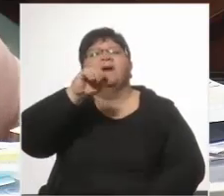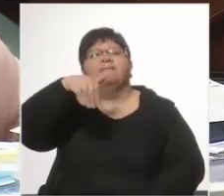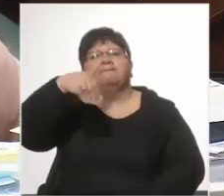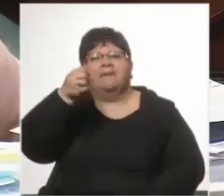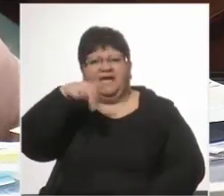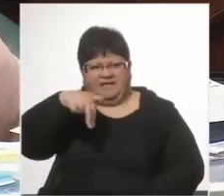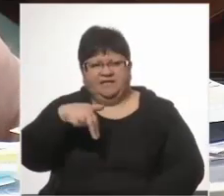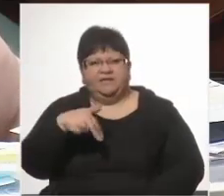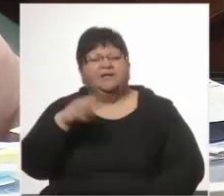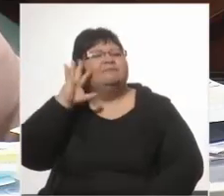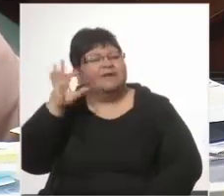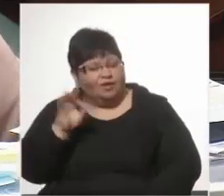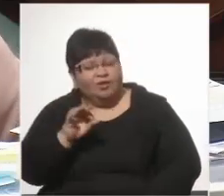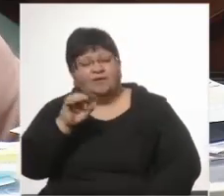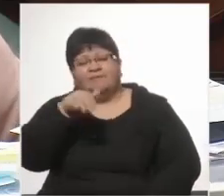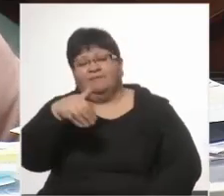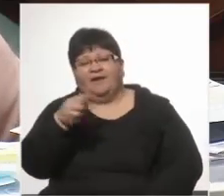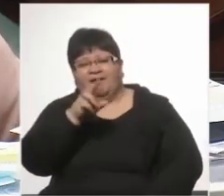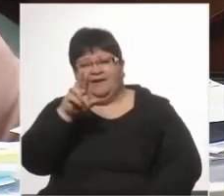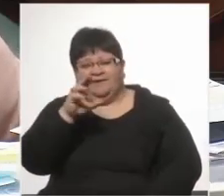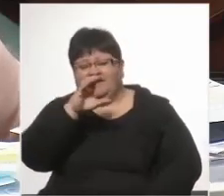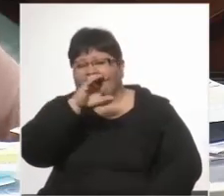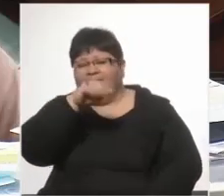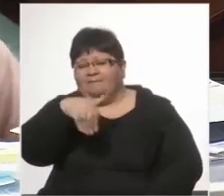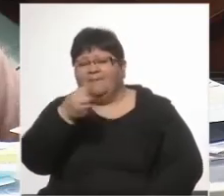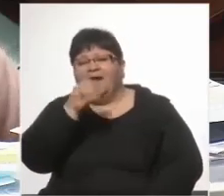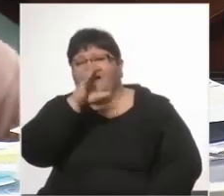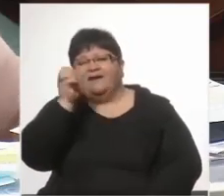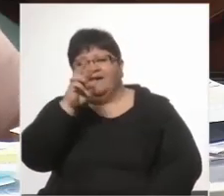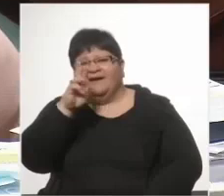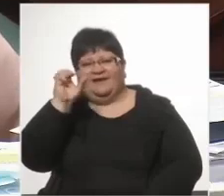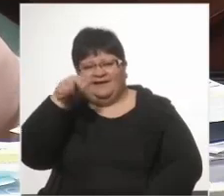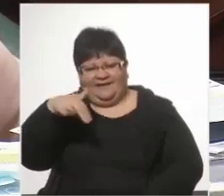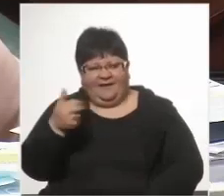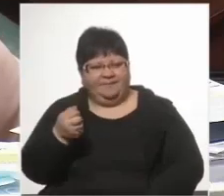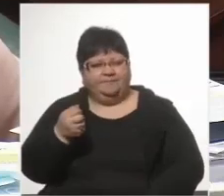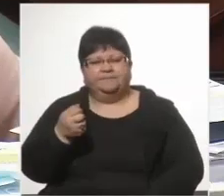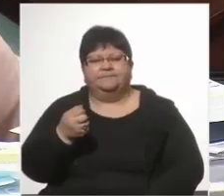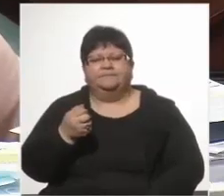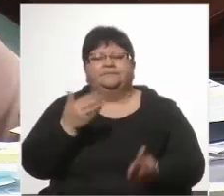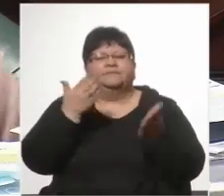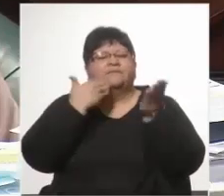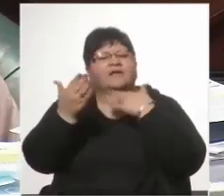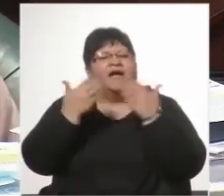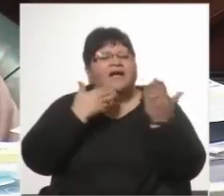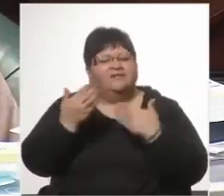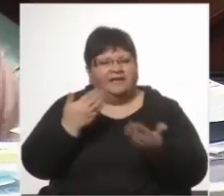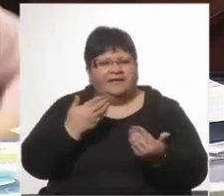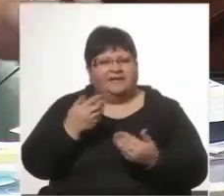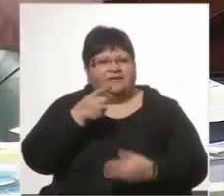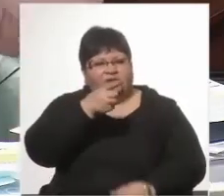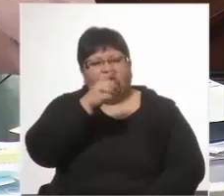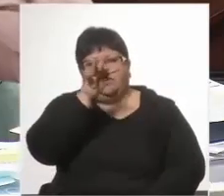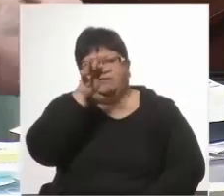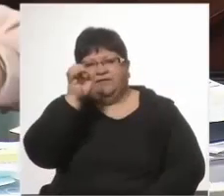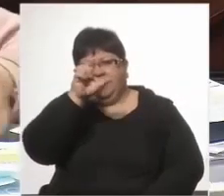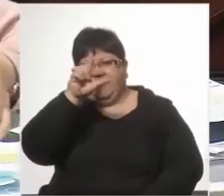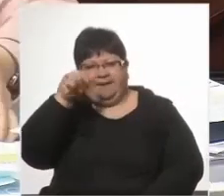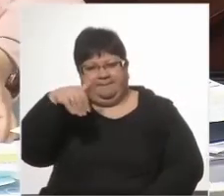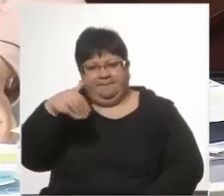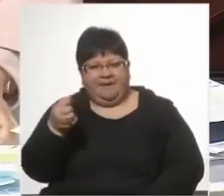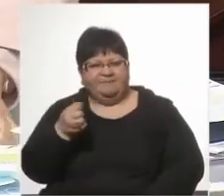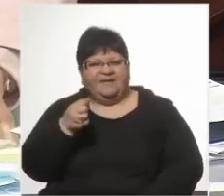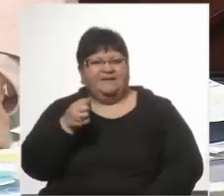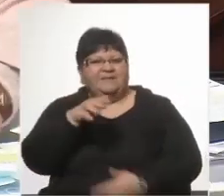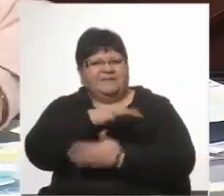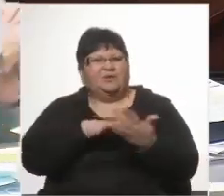Felman, que me perdone Macarina, del caso Felman, yo hablé personalmente con él, el único, el único informe que no